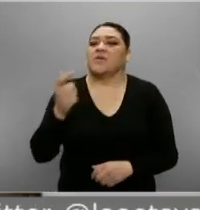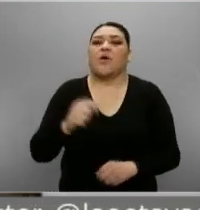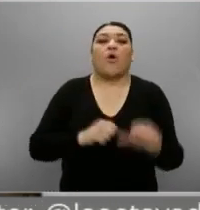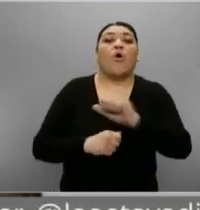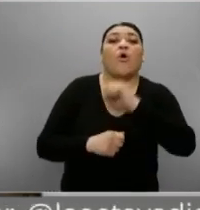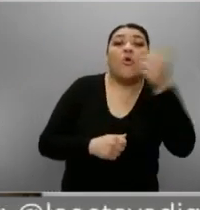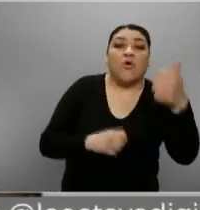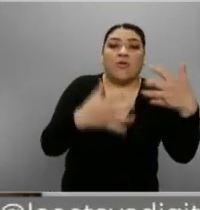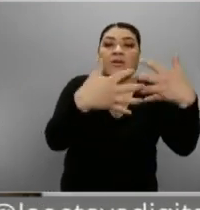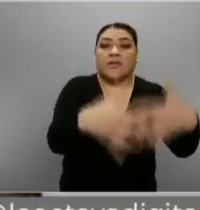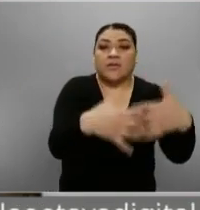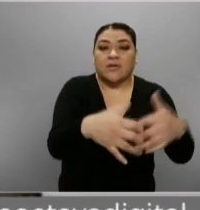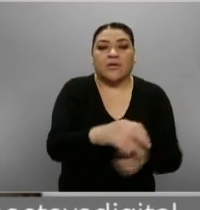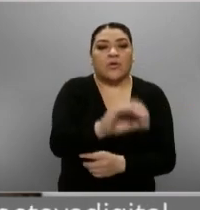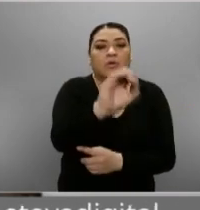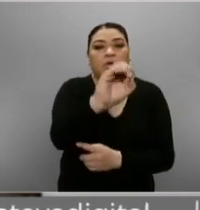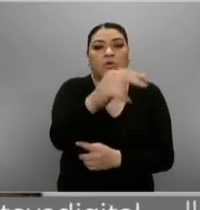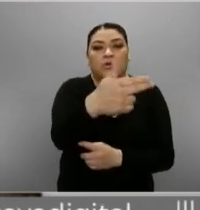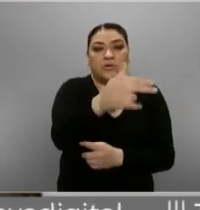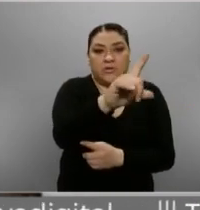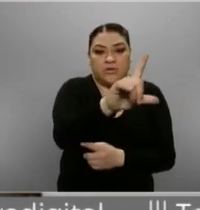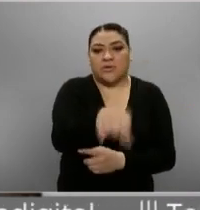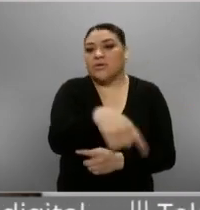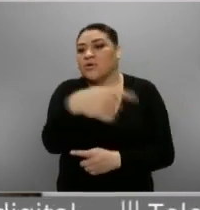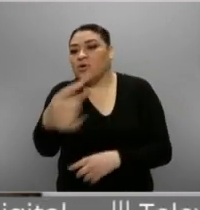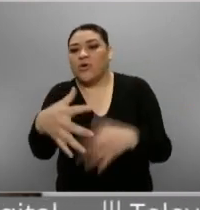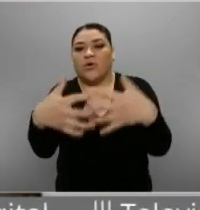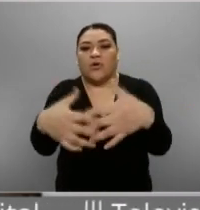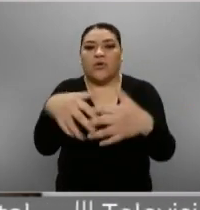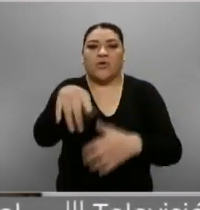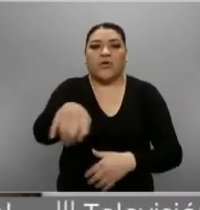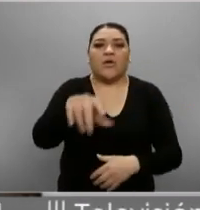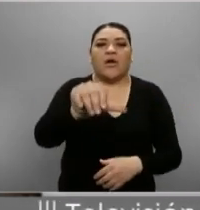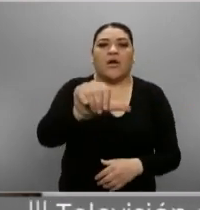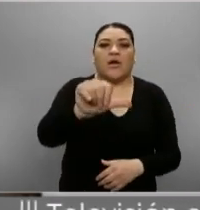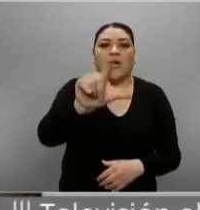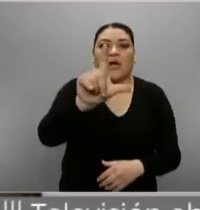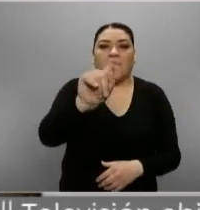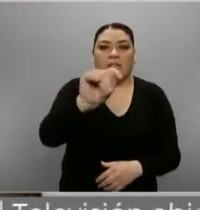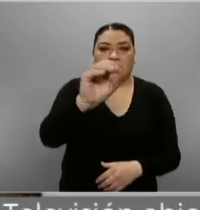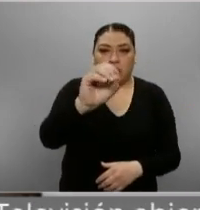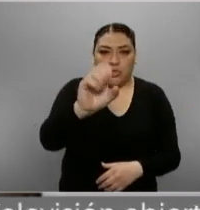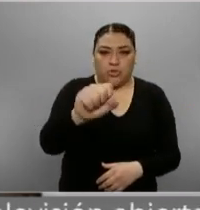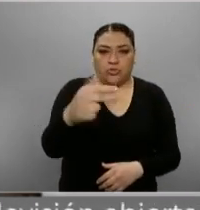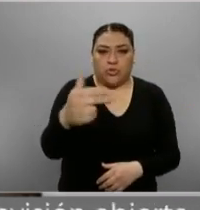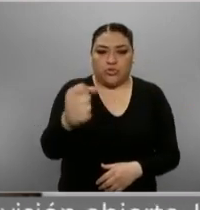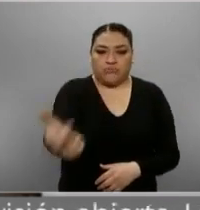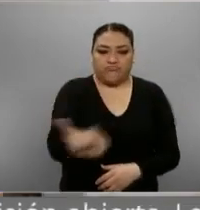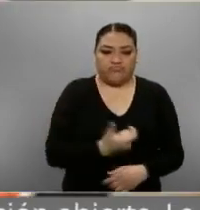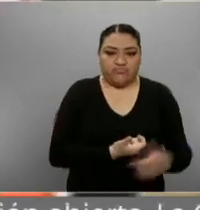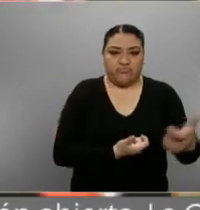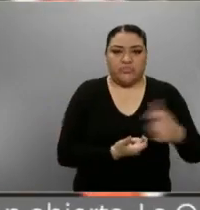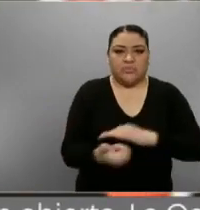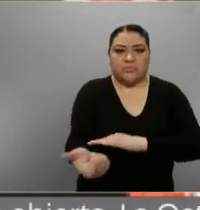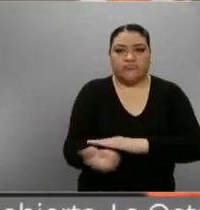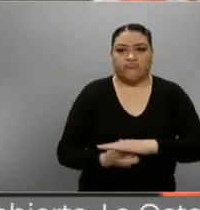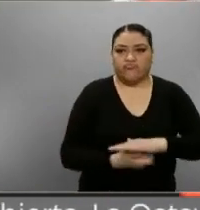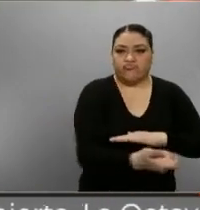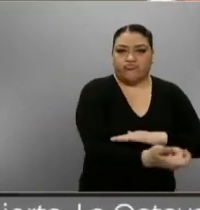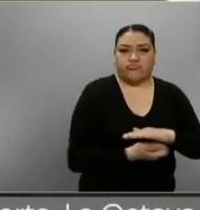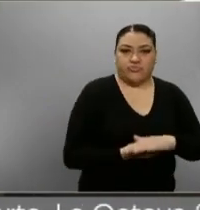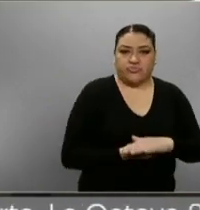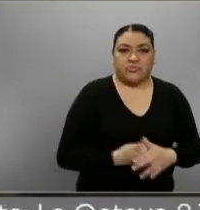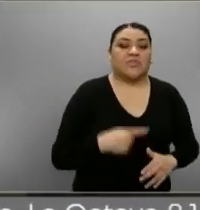OHL y de Altos Hornos de México, que es precisamente el caso que tiene la cárcel